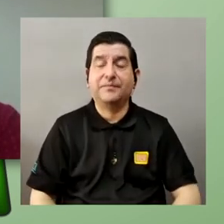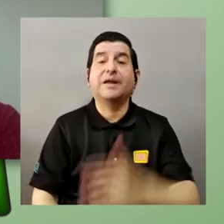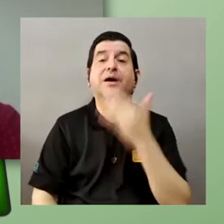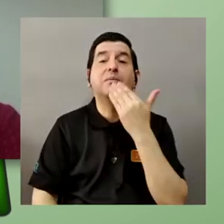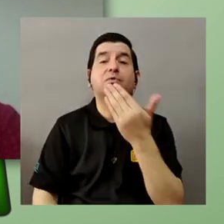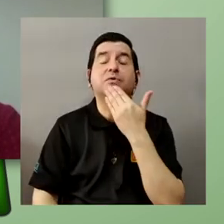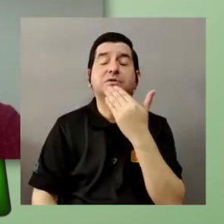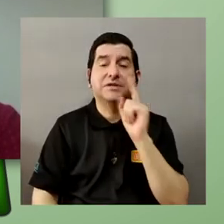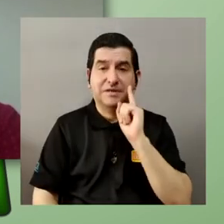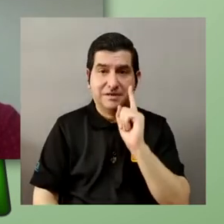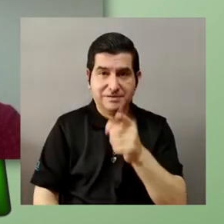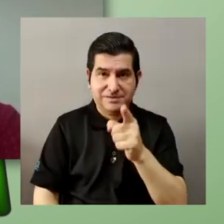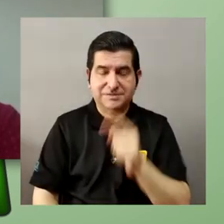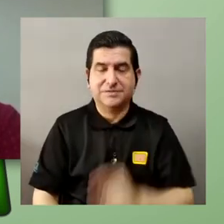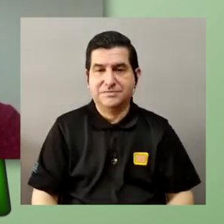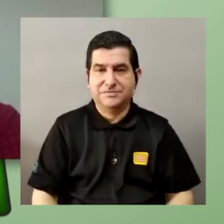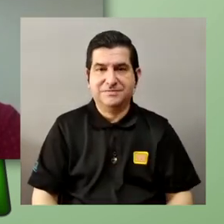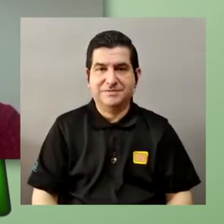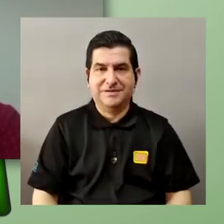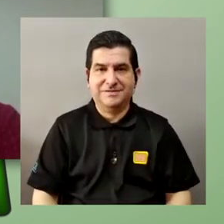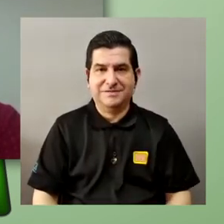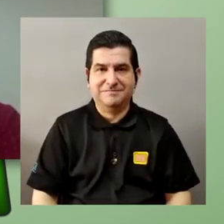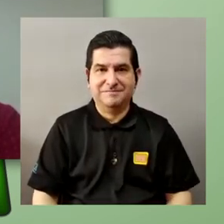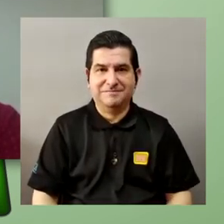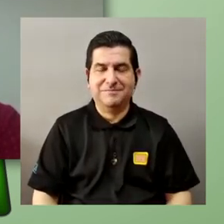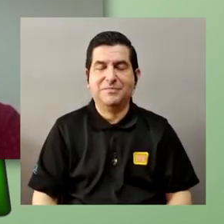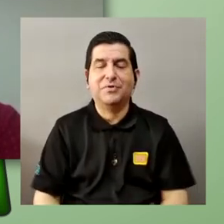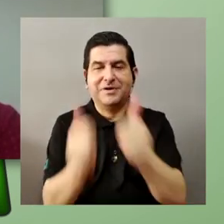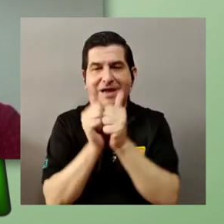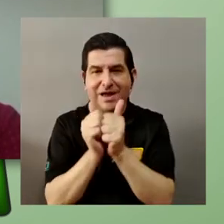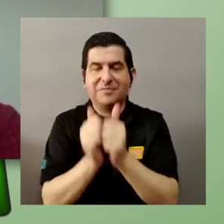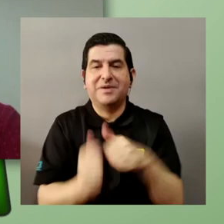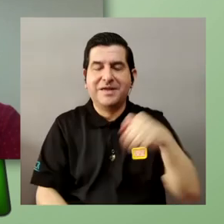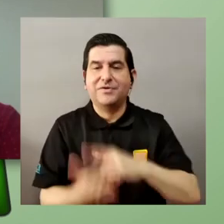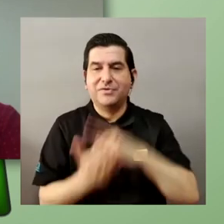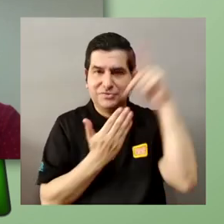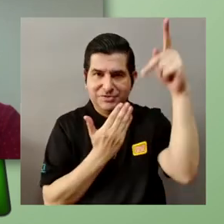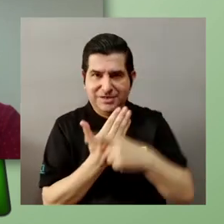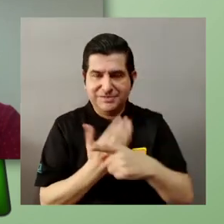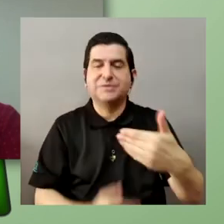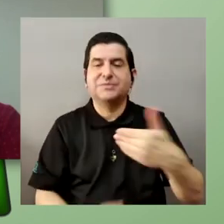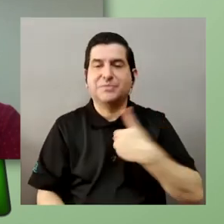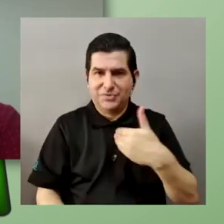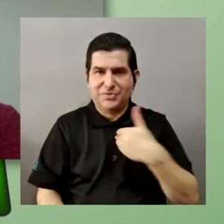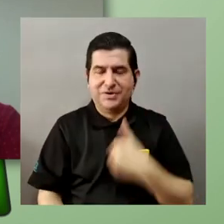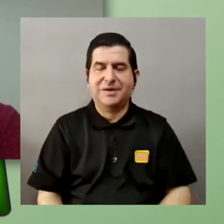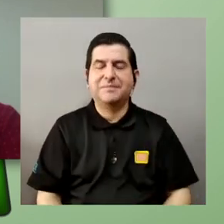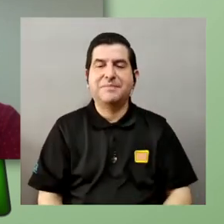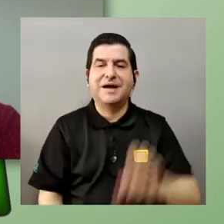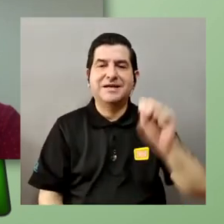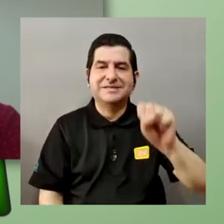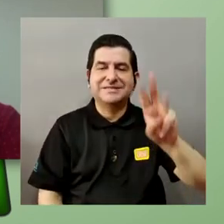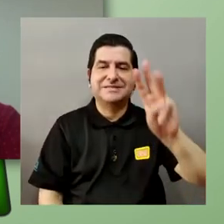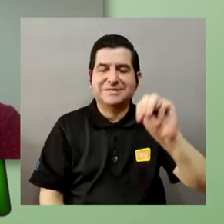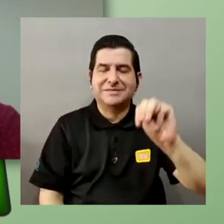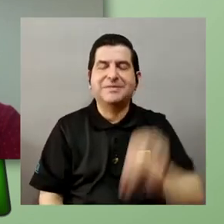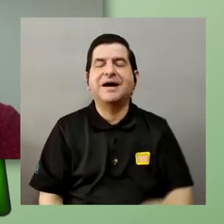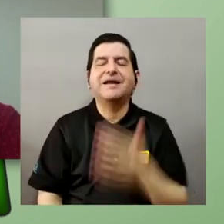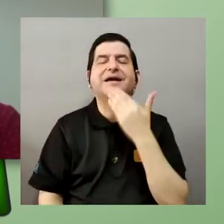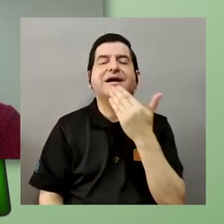también le agradecemos a usted por hacernos compañía en esta transmisión que hemos tenido